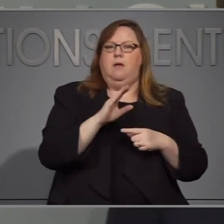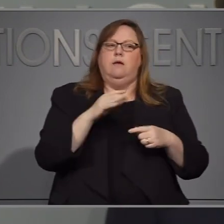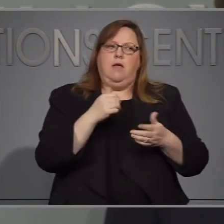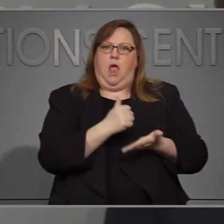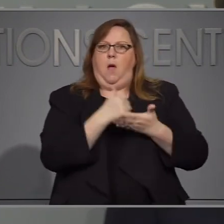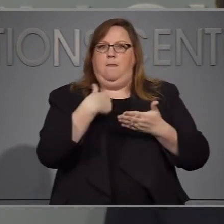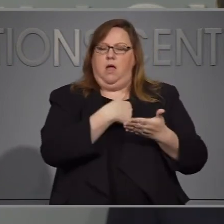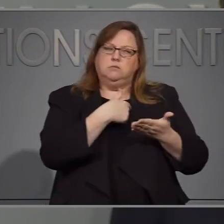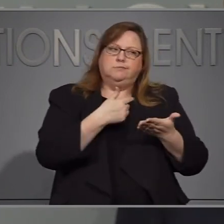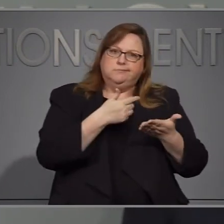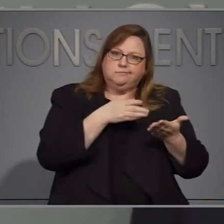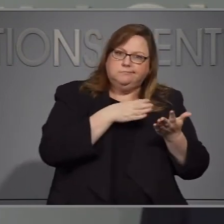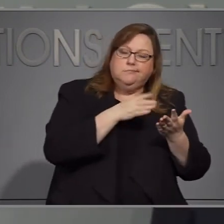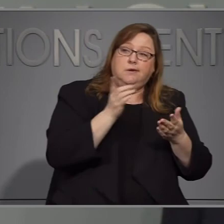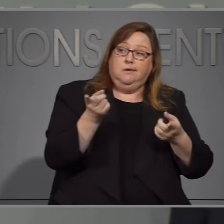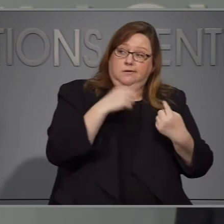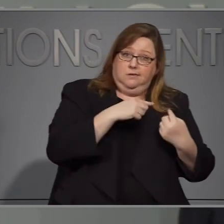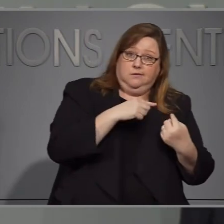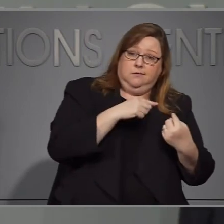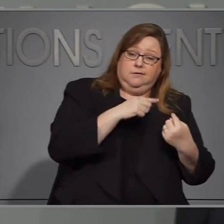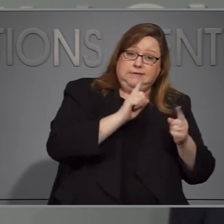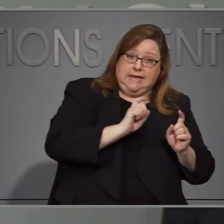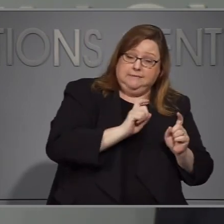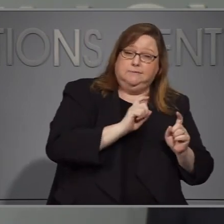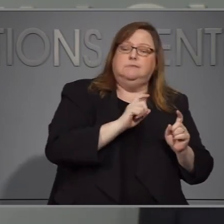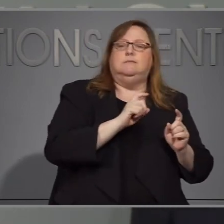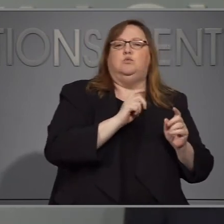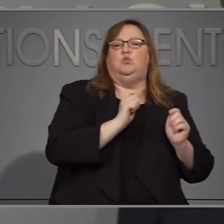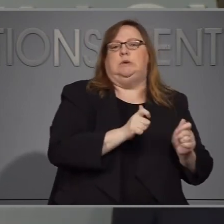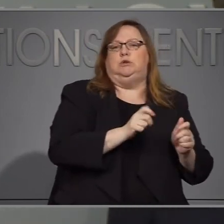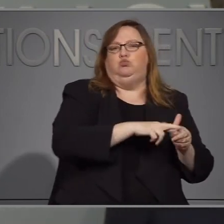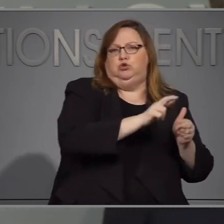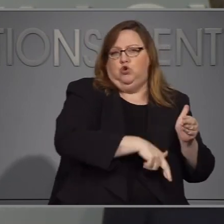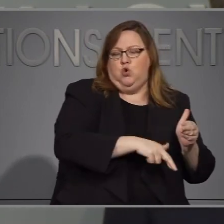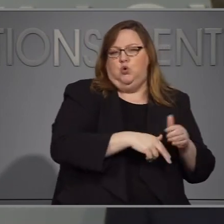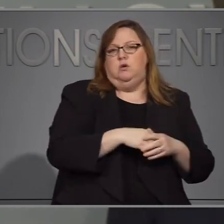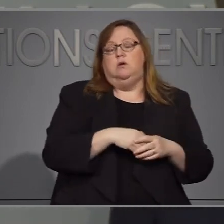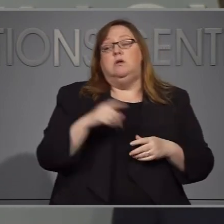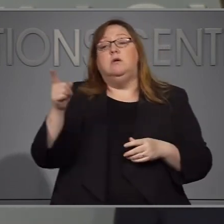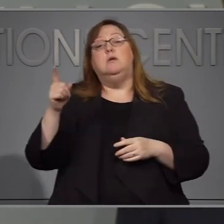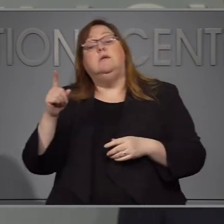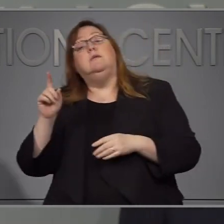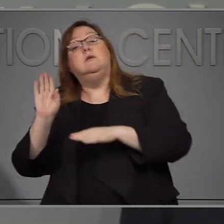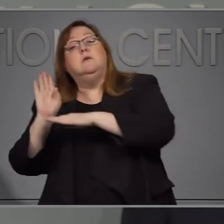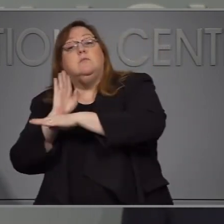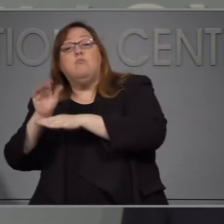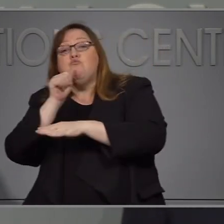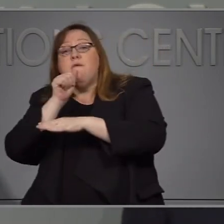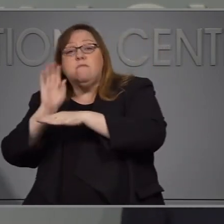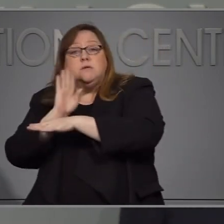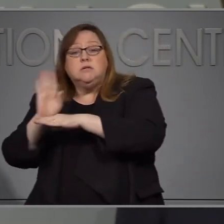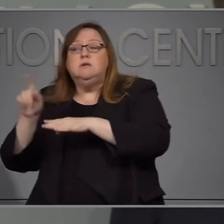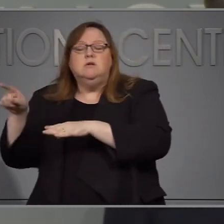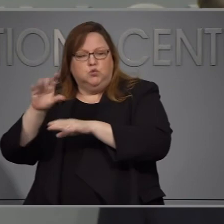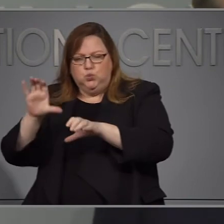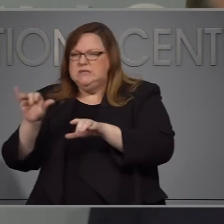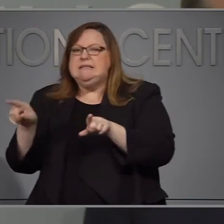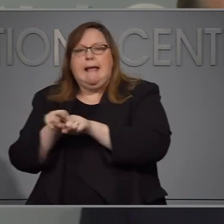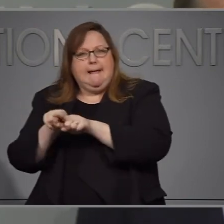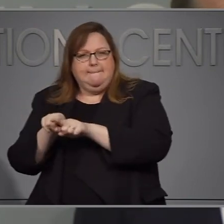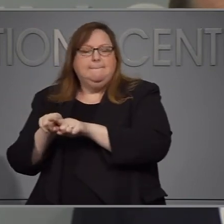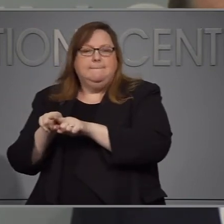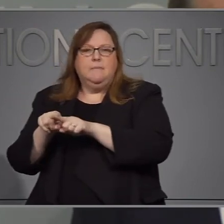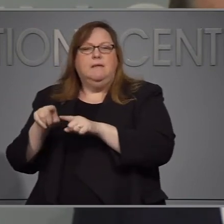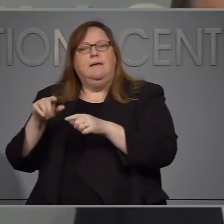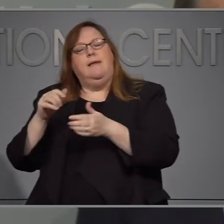laboratorios estatales una serie de aliados de laboratorios están haciendo lo mismo para tratar de aumentar la capacidad.